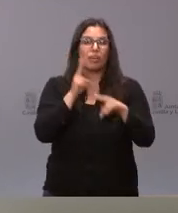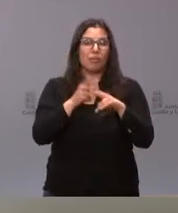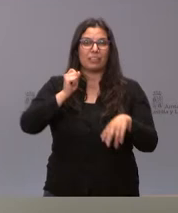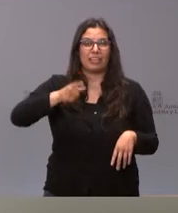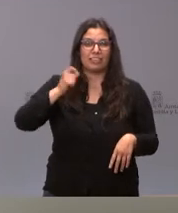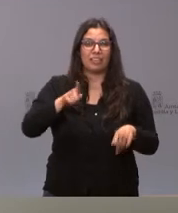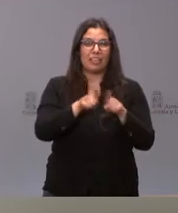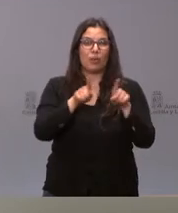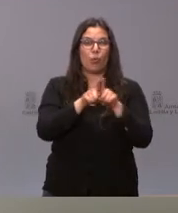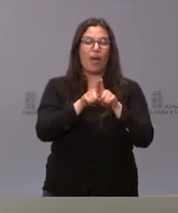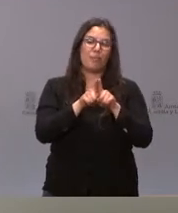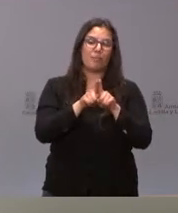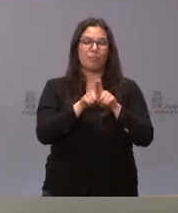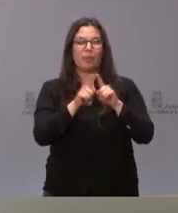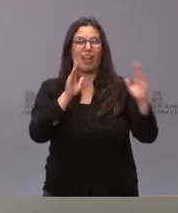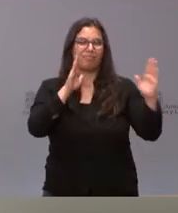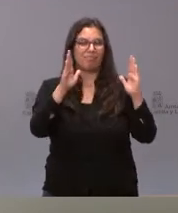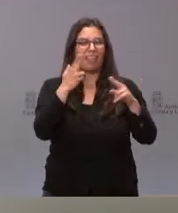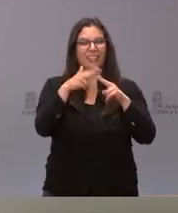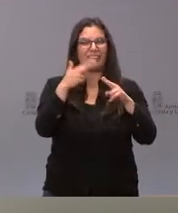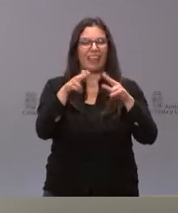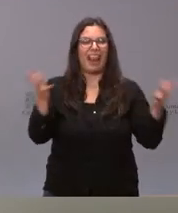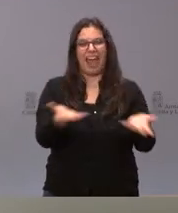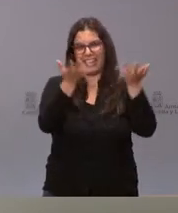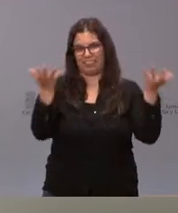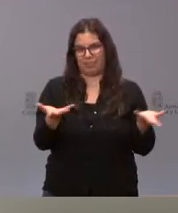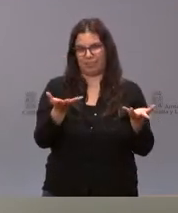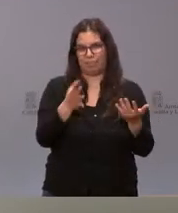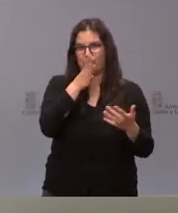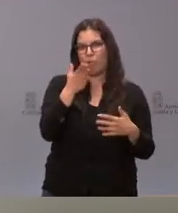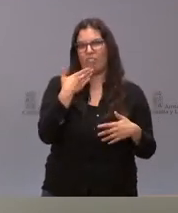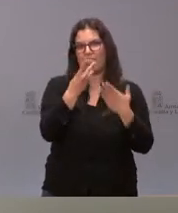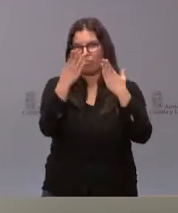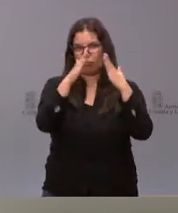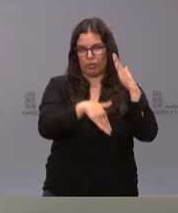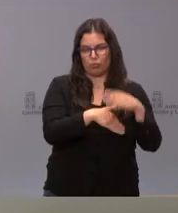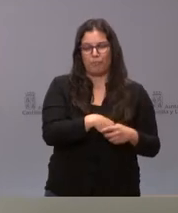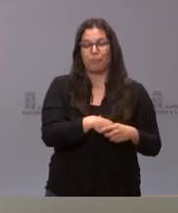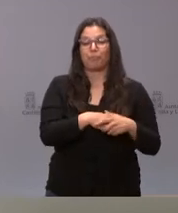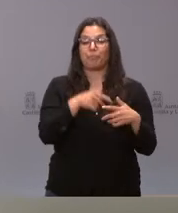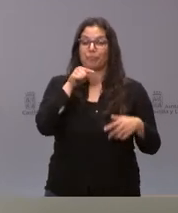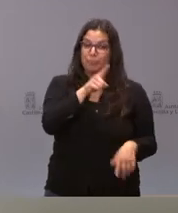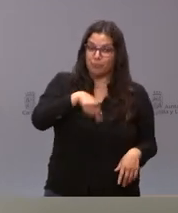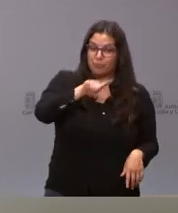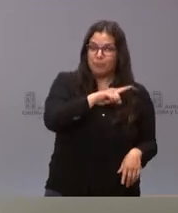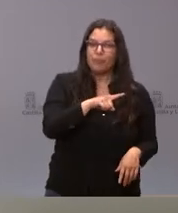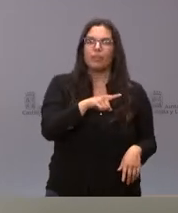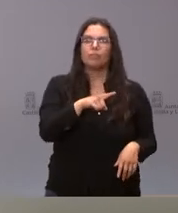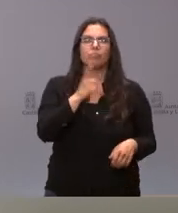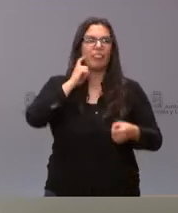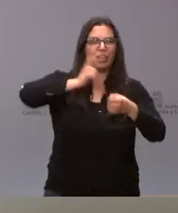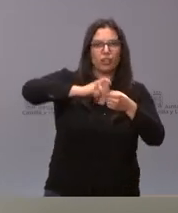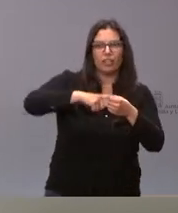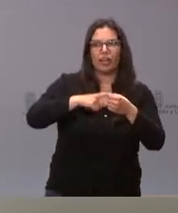sesiones light en este tipo de actividades. Estamos hablando del desarrollo de estas sesiones en discotecas,